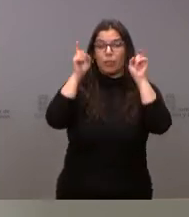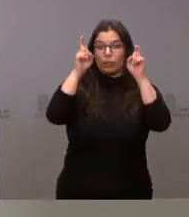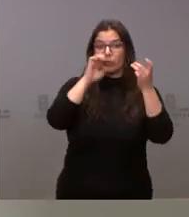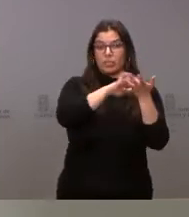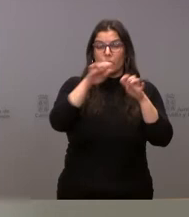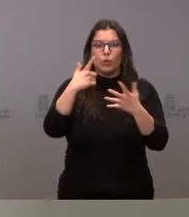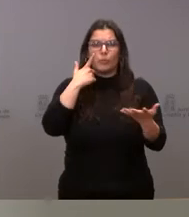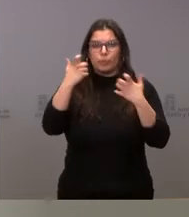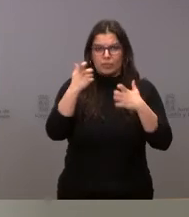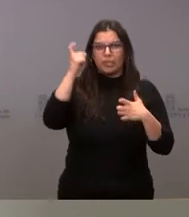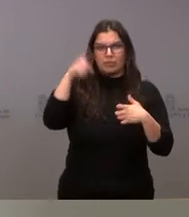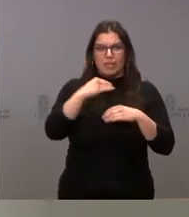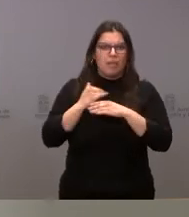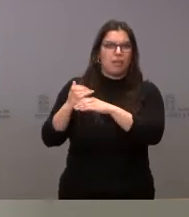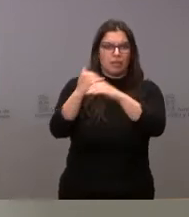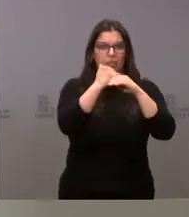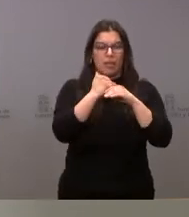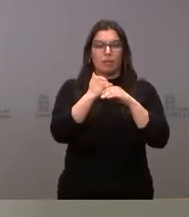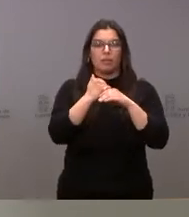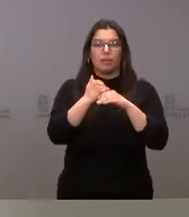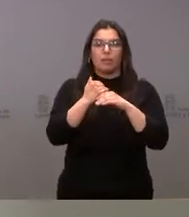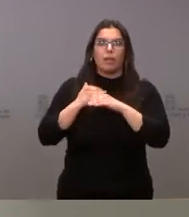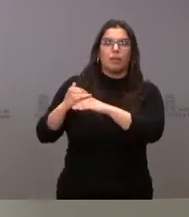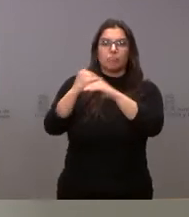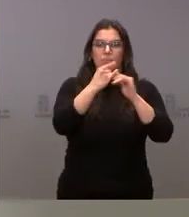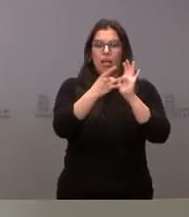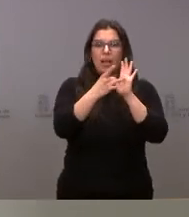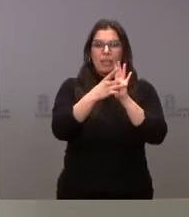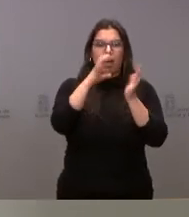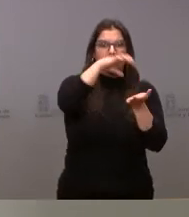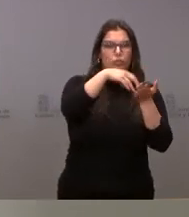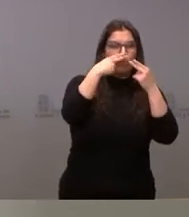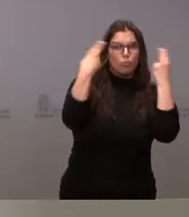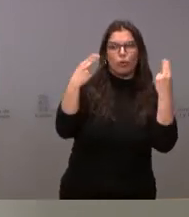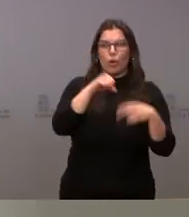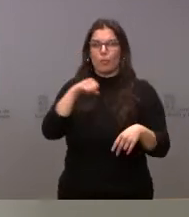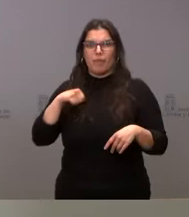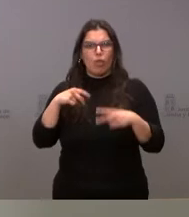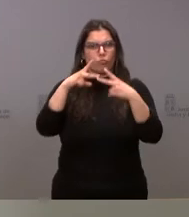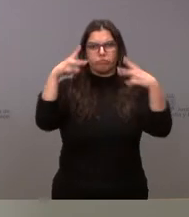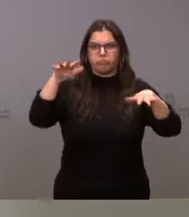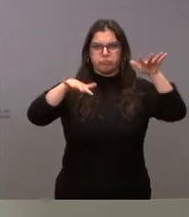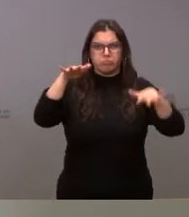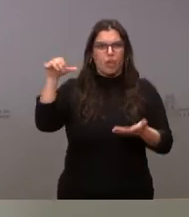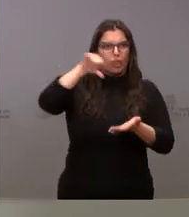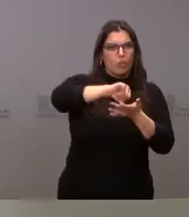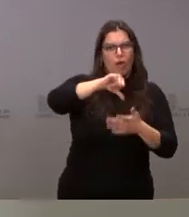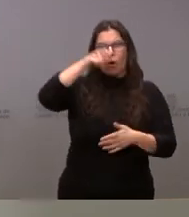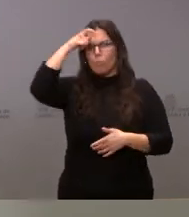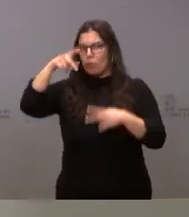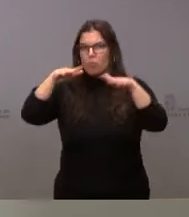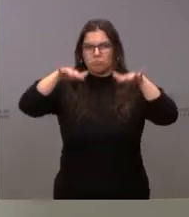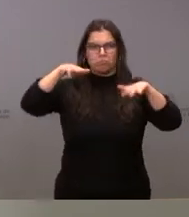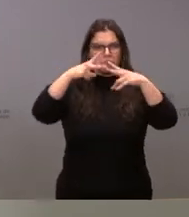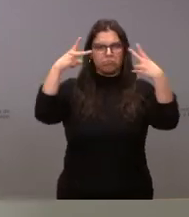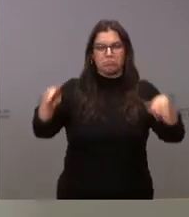que destaca por esa equidad, por la igualdad de la calidad entre centros públicos y privados, entre centros rurales y urbanos, y también, en este caso,